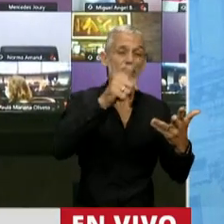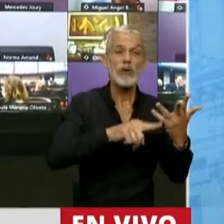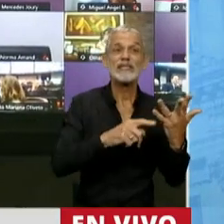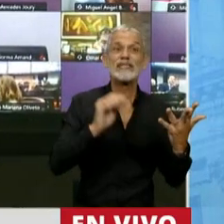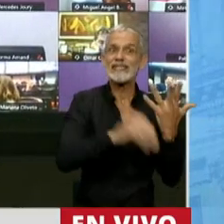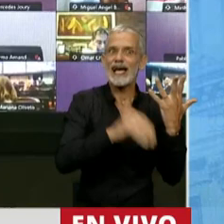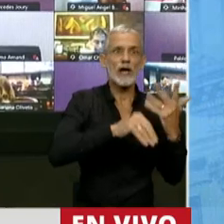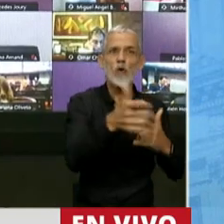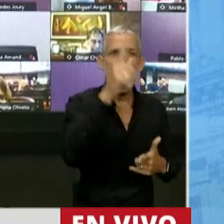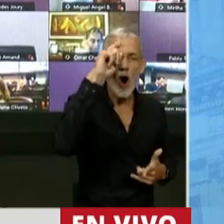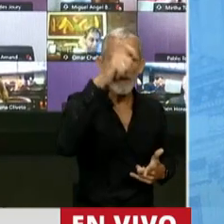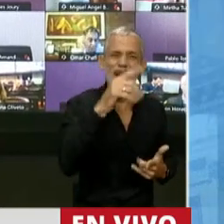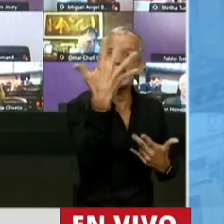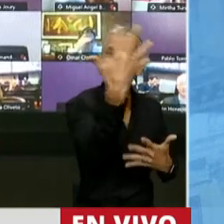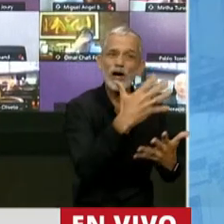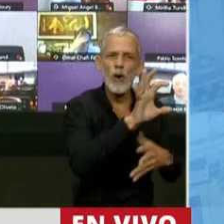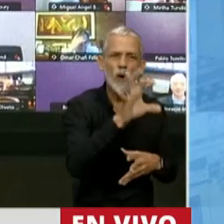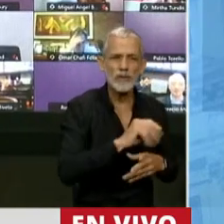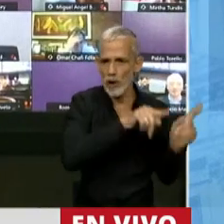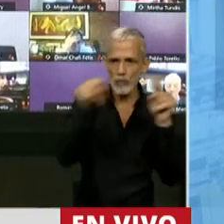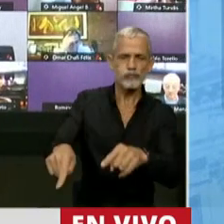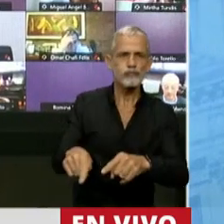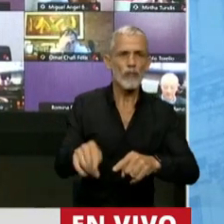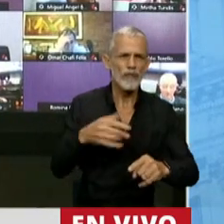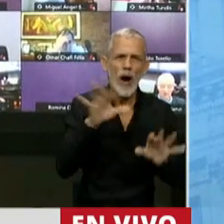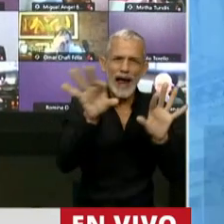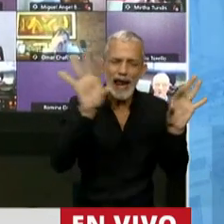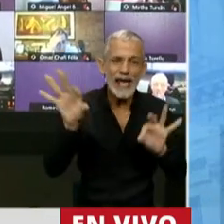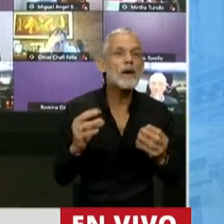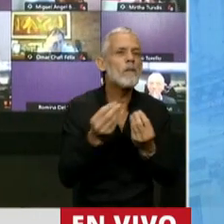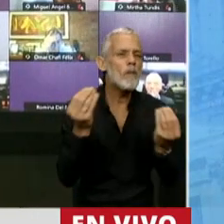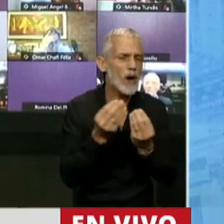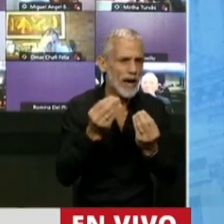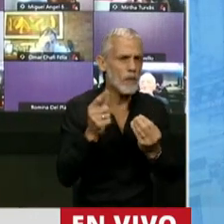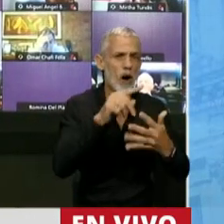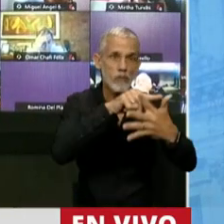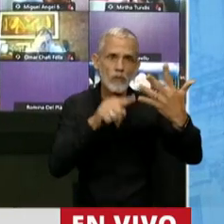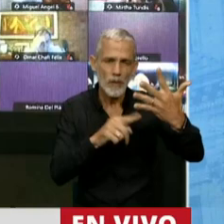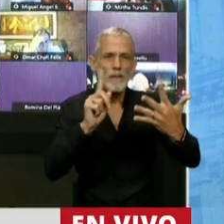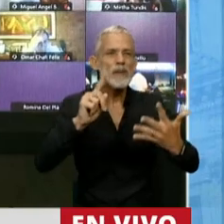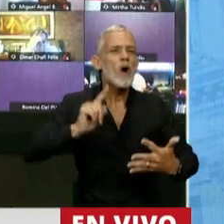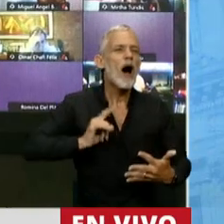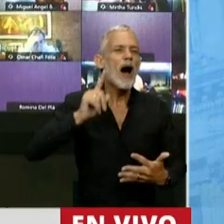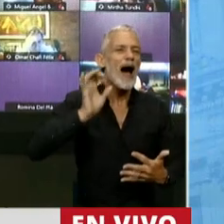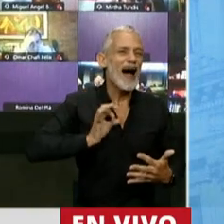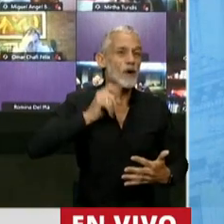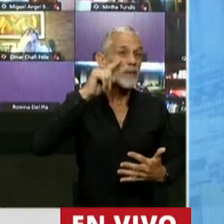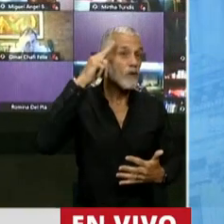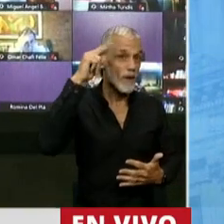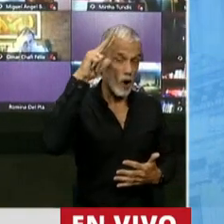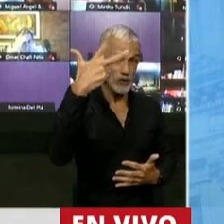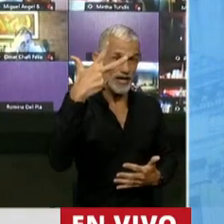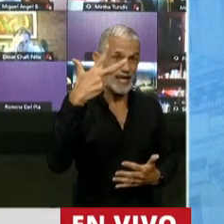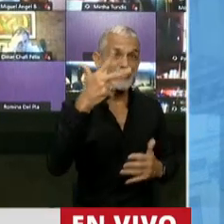en Santa Cruz. 5 provincias. ¿Saben por qué las elegí? Porque son 5 provincias que desde 1983 solamente ha